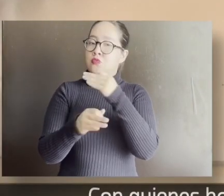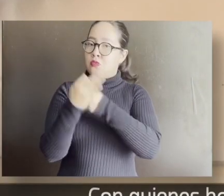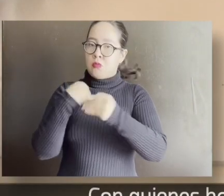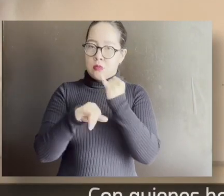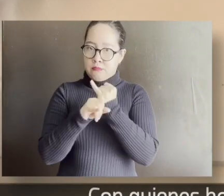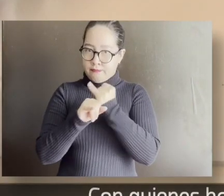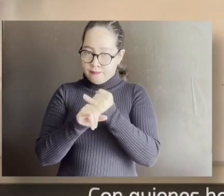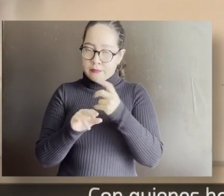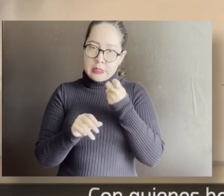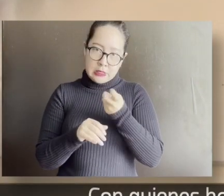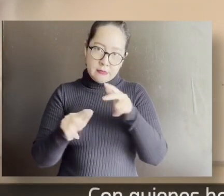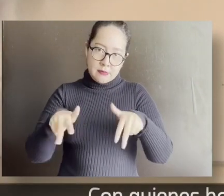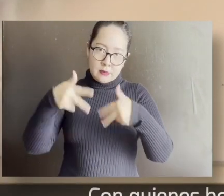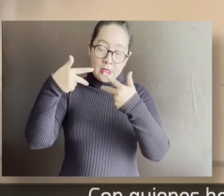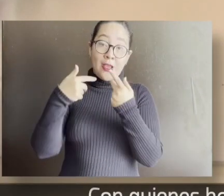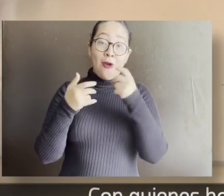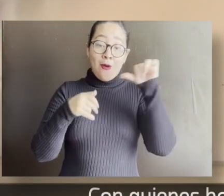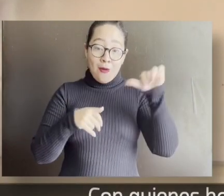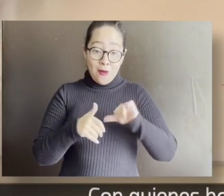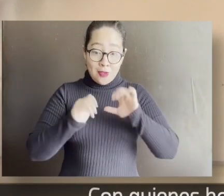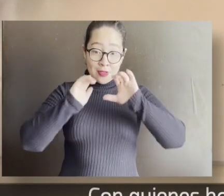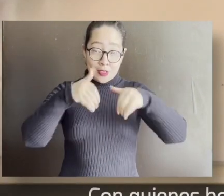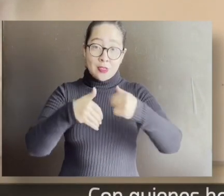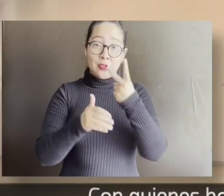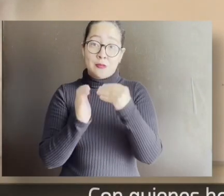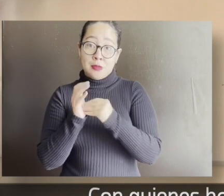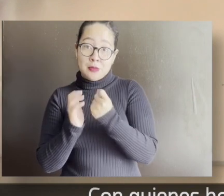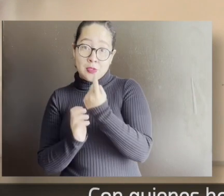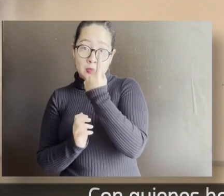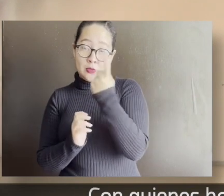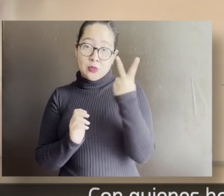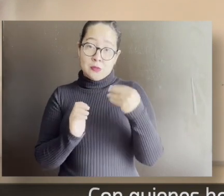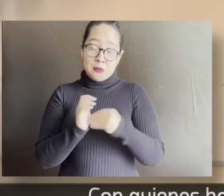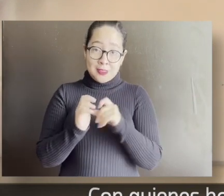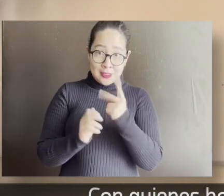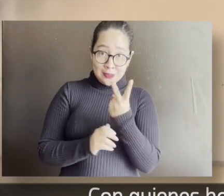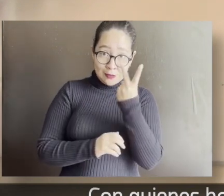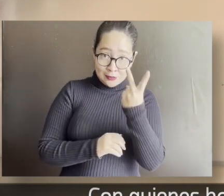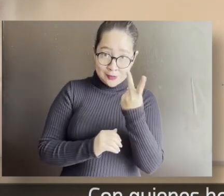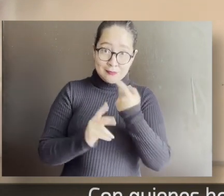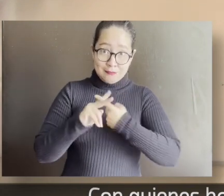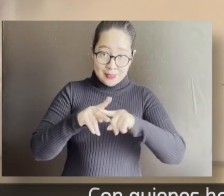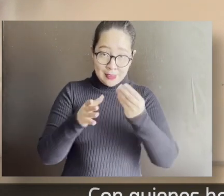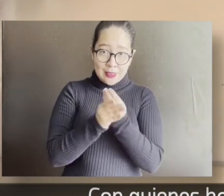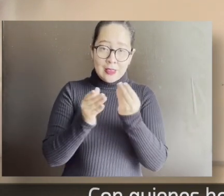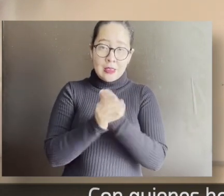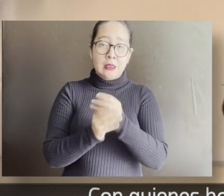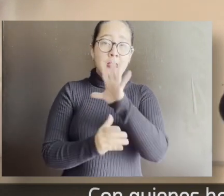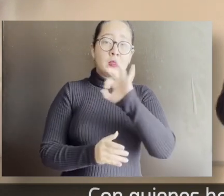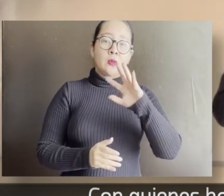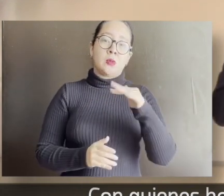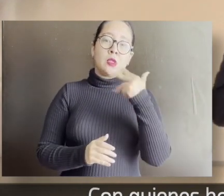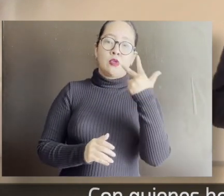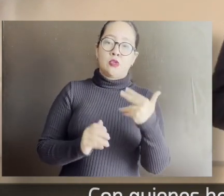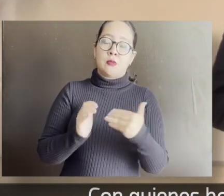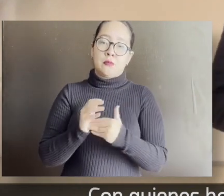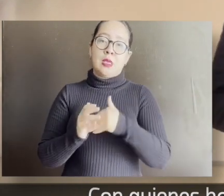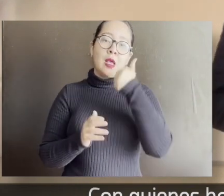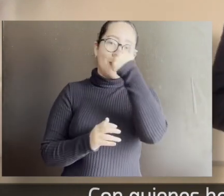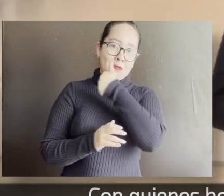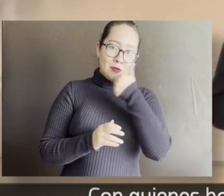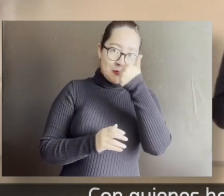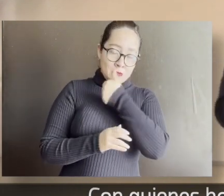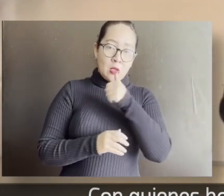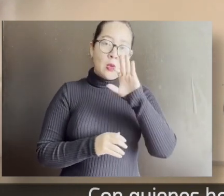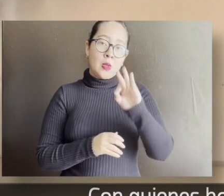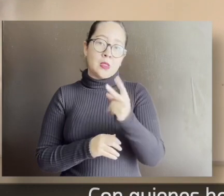ingresan al ciclo escolar 2021-2022, llegaremos a 558 mil estudiantes y